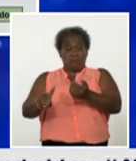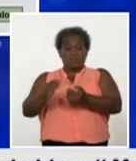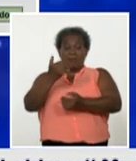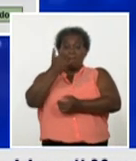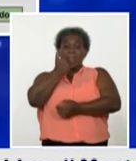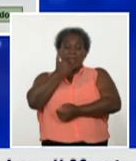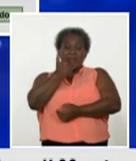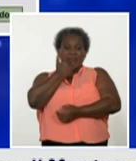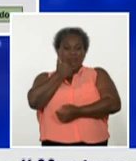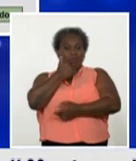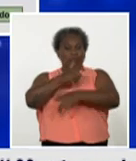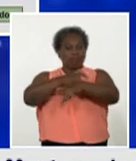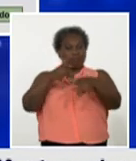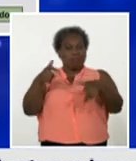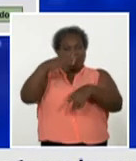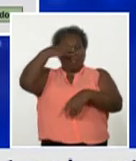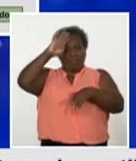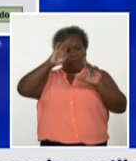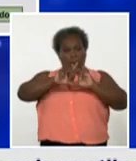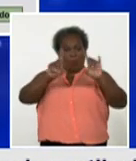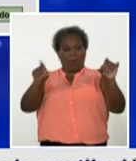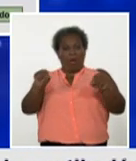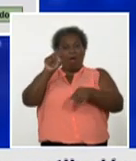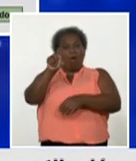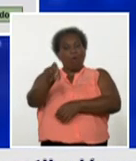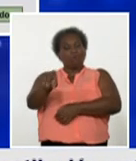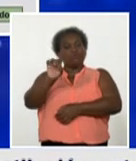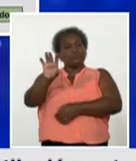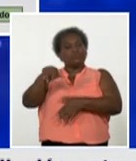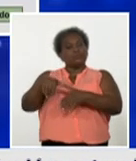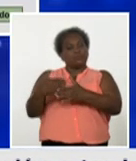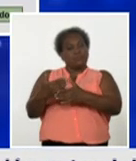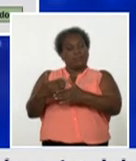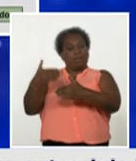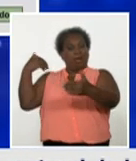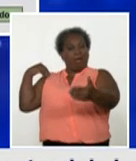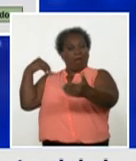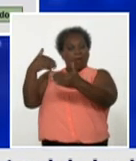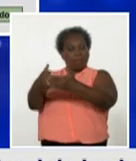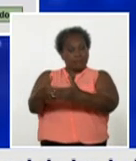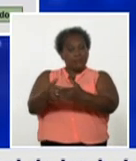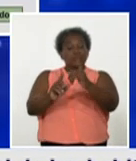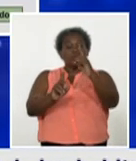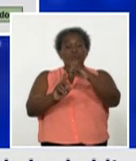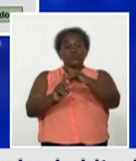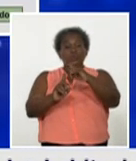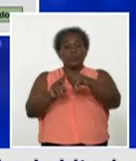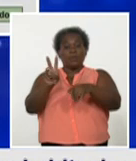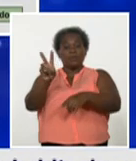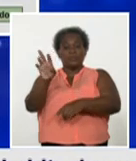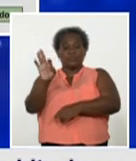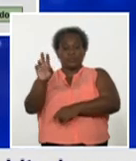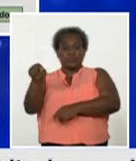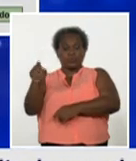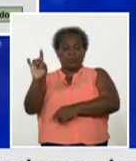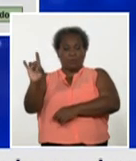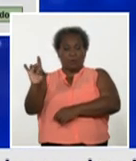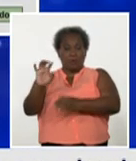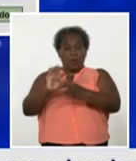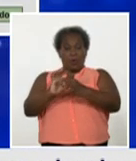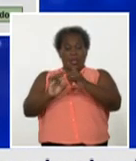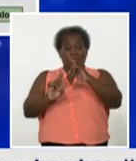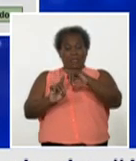de nuestro país en los últimos 15 días las tunas 28,9 guantánamo 27